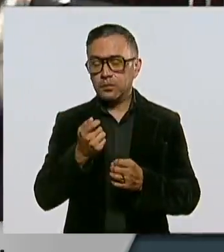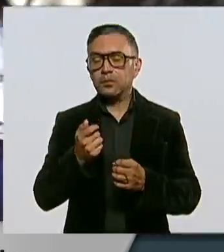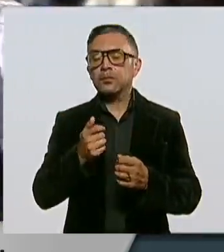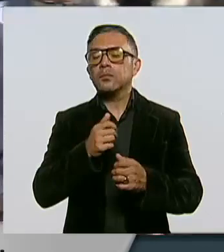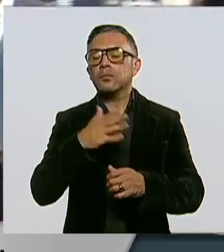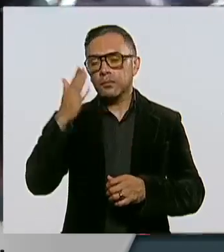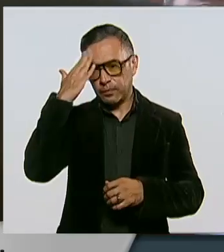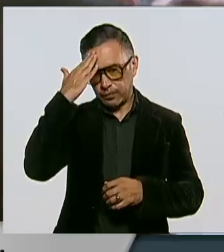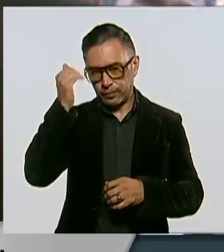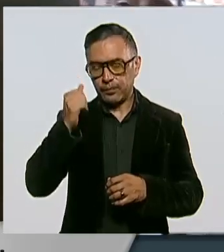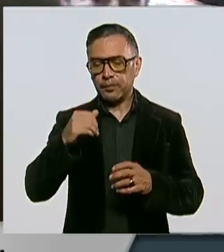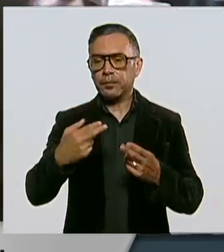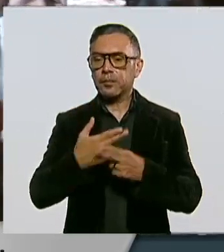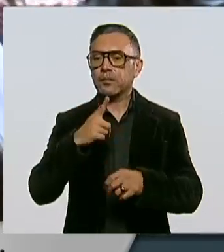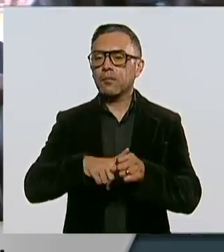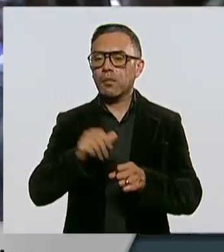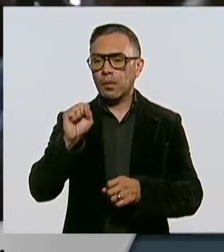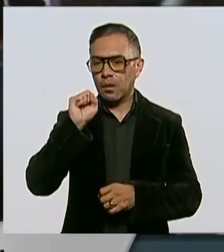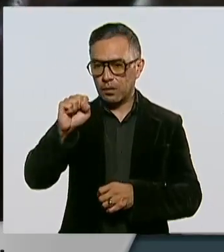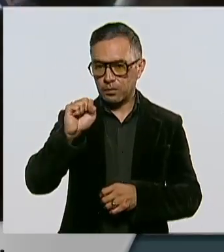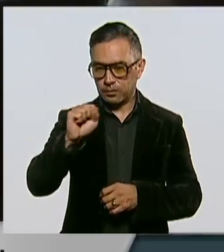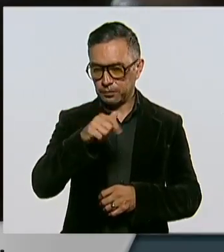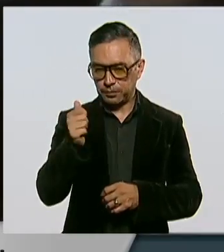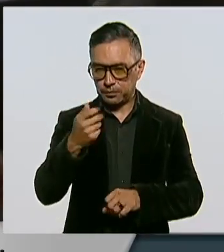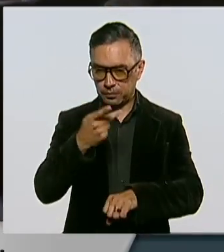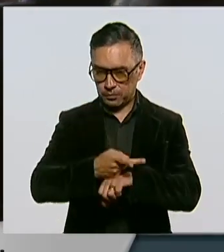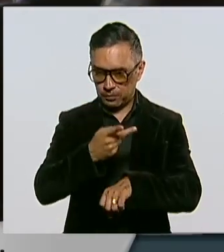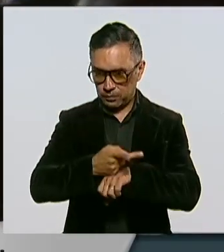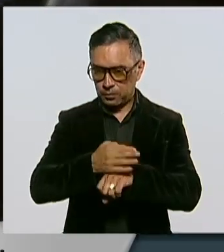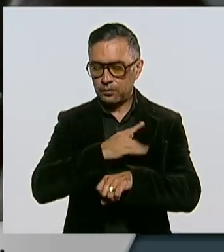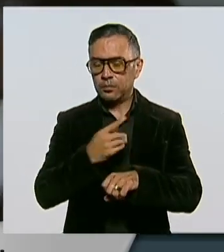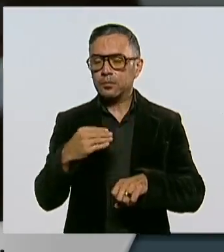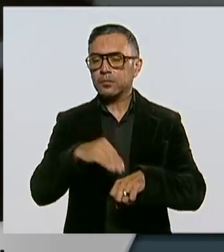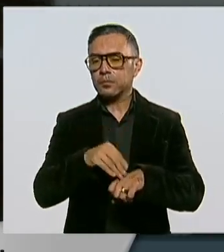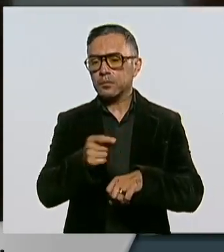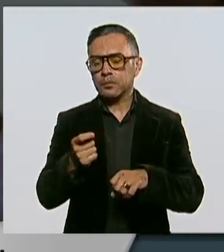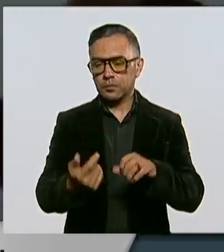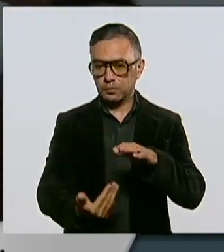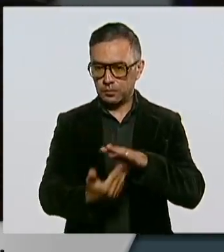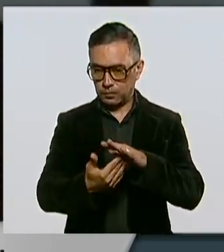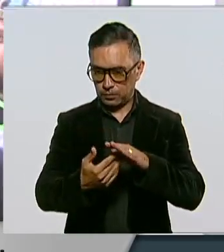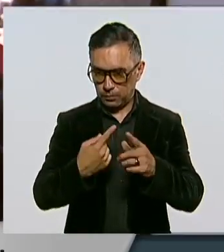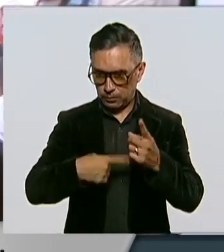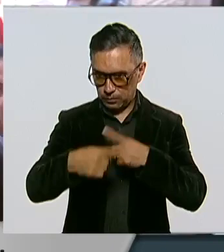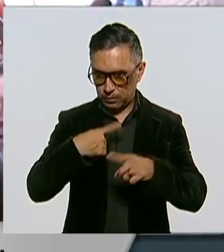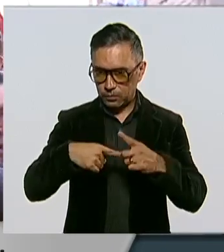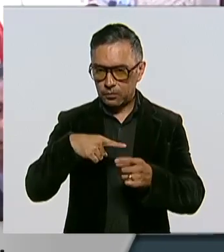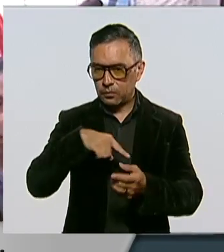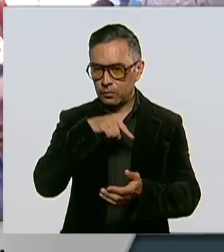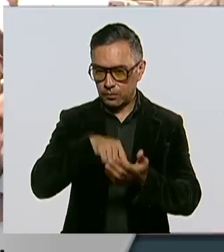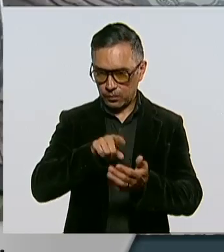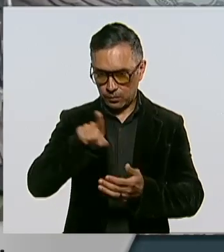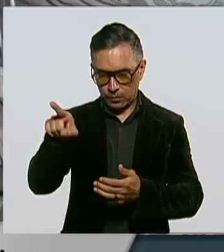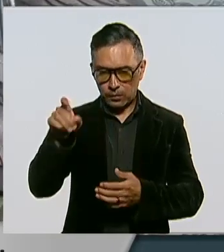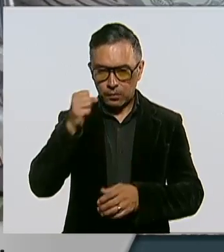Nacional de Sindicatos de Educación Media Superior establecer una mesa de diálogo en la Secretaría de Gobernación.